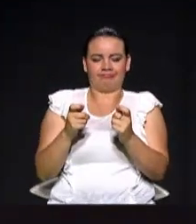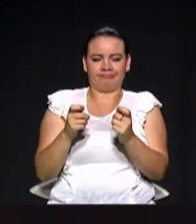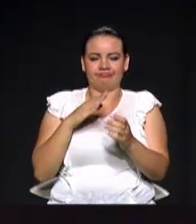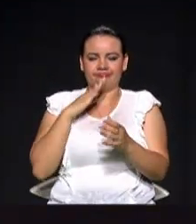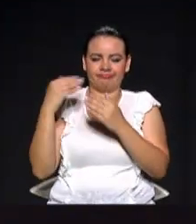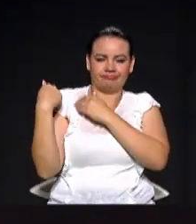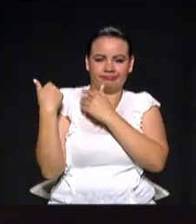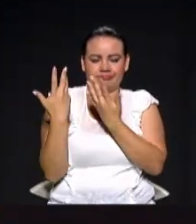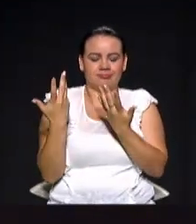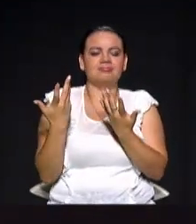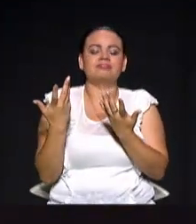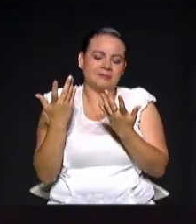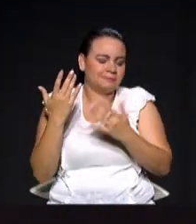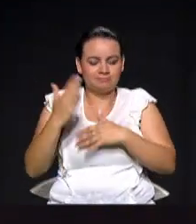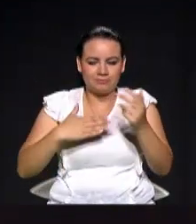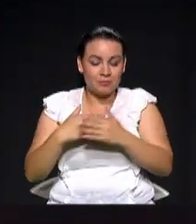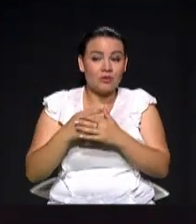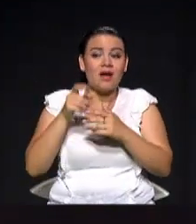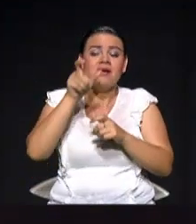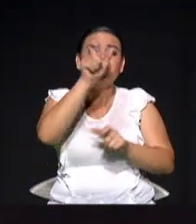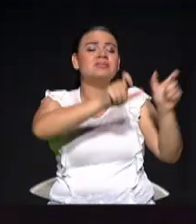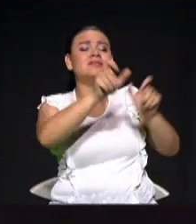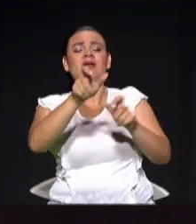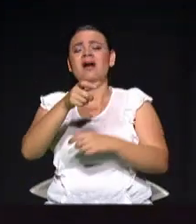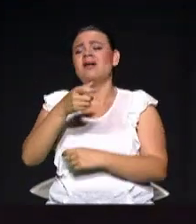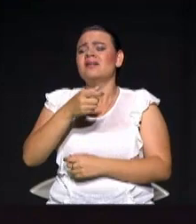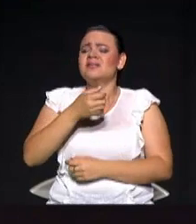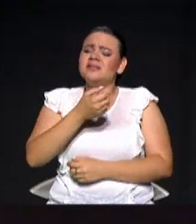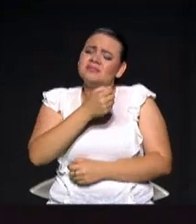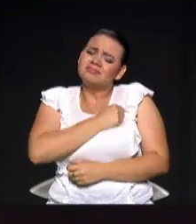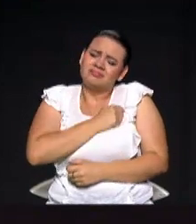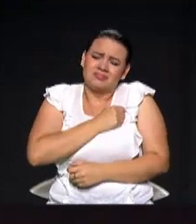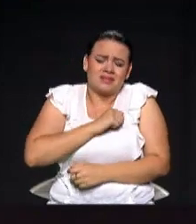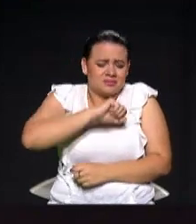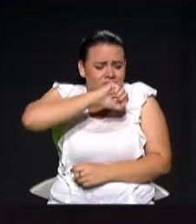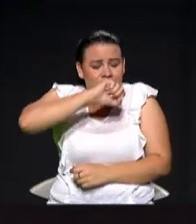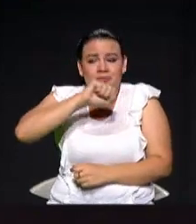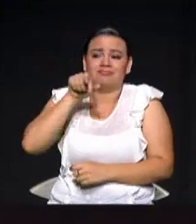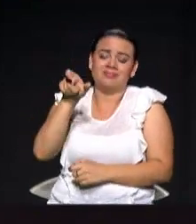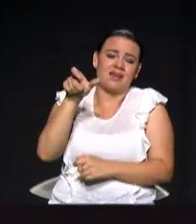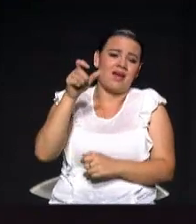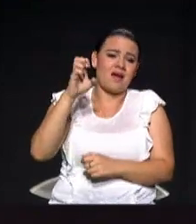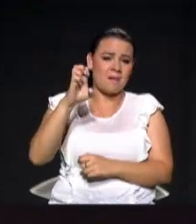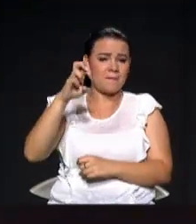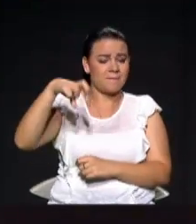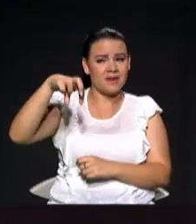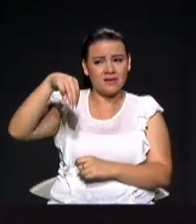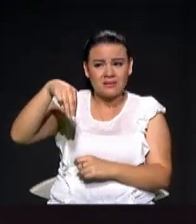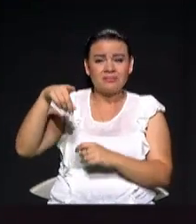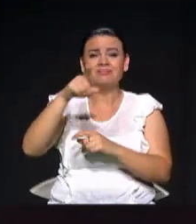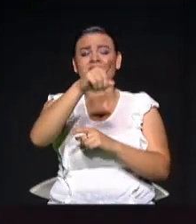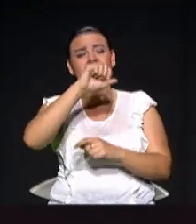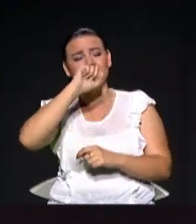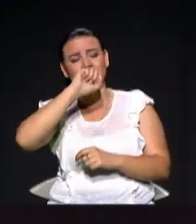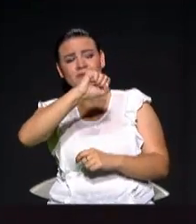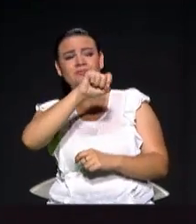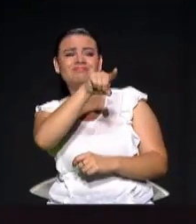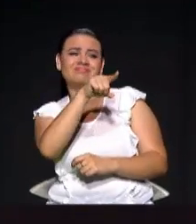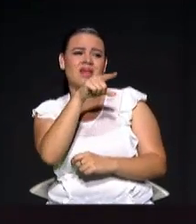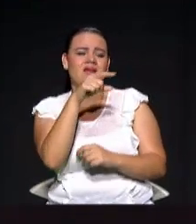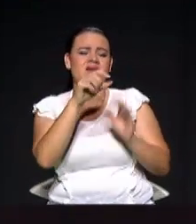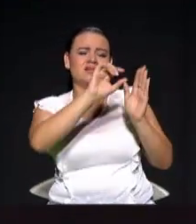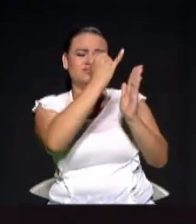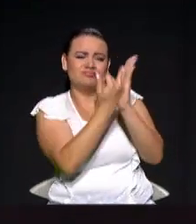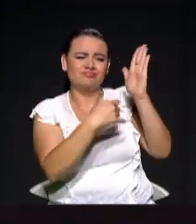gente tiene por nuestras empresas públicas de Medellín, entendiéndola no solo desde la perspectiva de Hidroituango, sino de la labor que cumple para garantizar los servicios